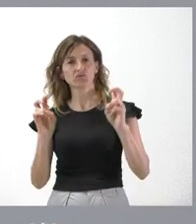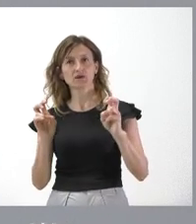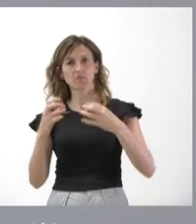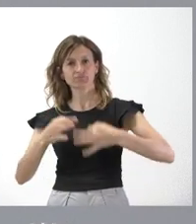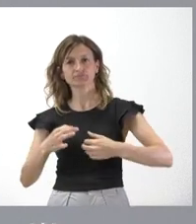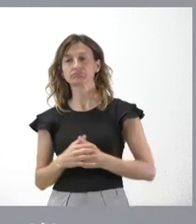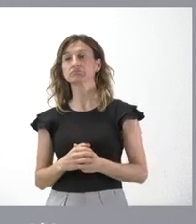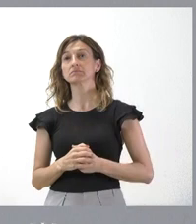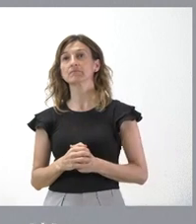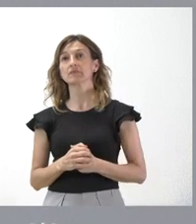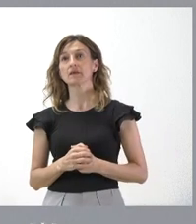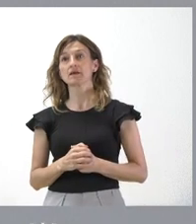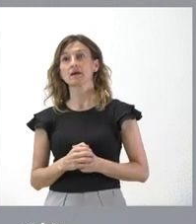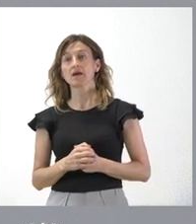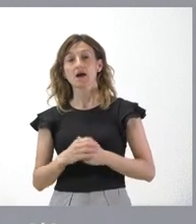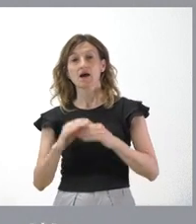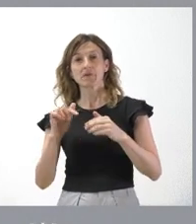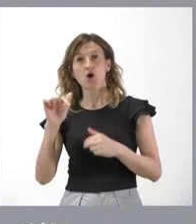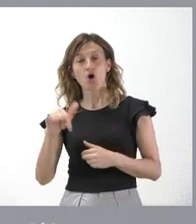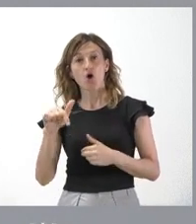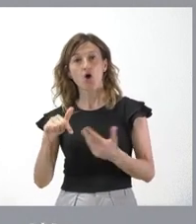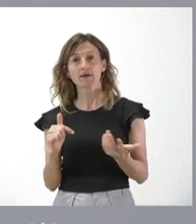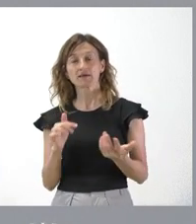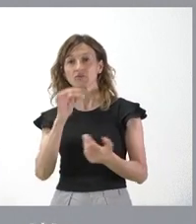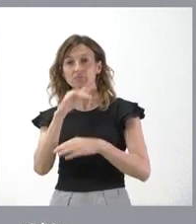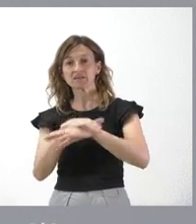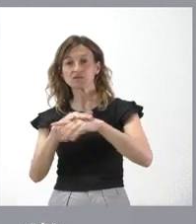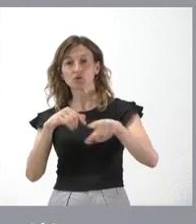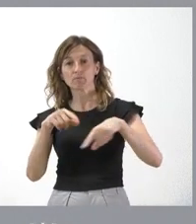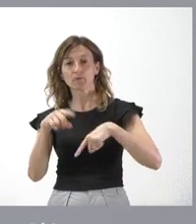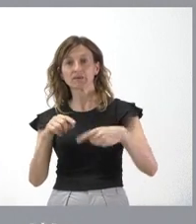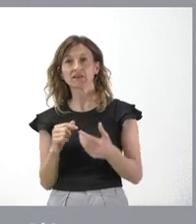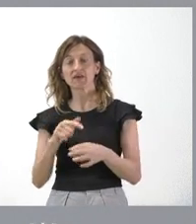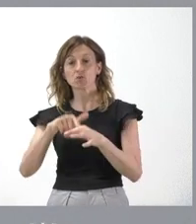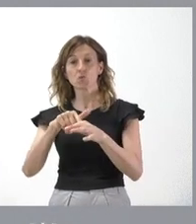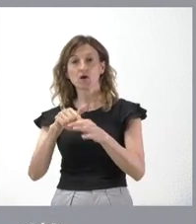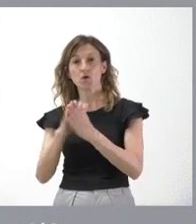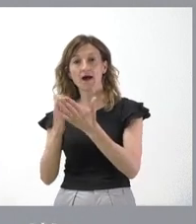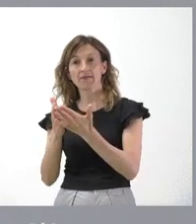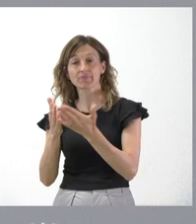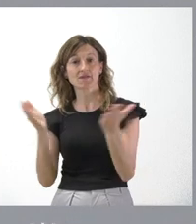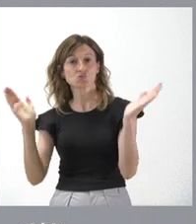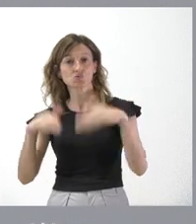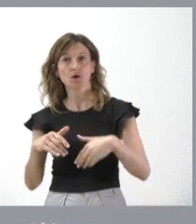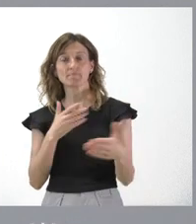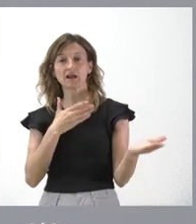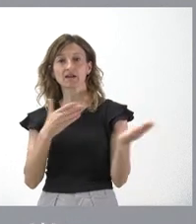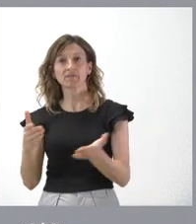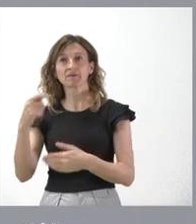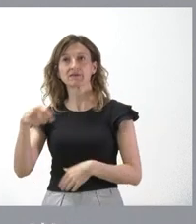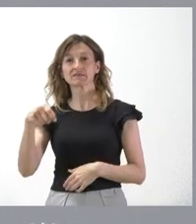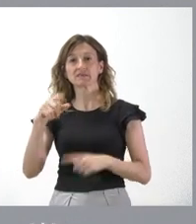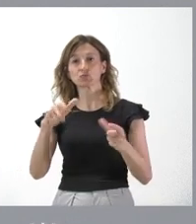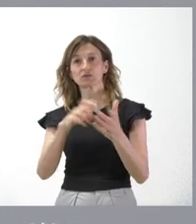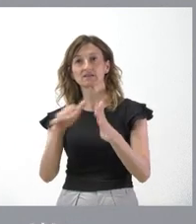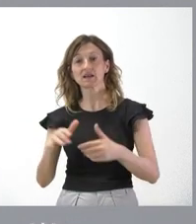firmeza. Es verdad que no hemos tenido al día de hoy la ocasión de que el ministro de Movilidad haya encontrado un hueco en su agenda para recibir al presidente de la Junta de